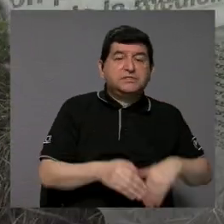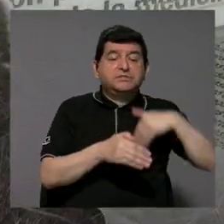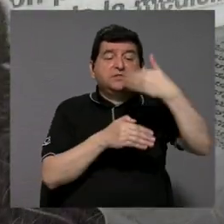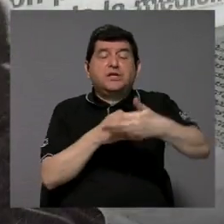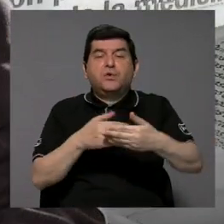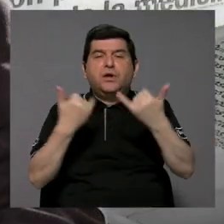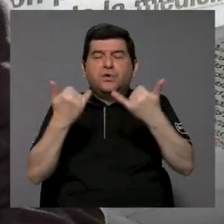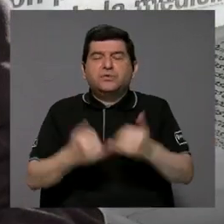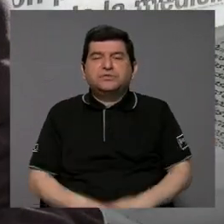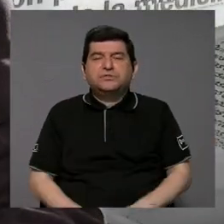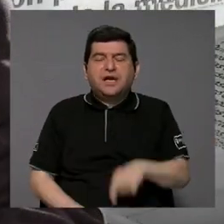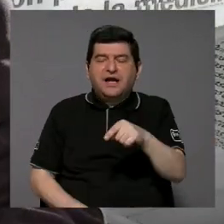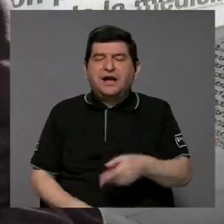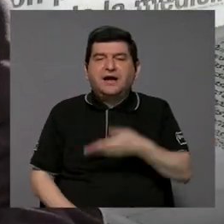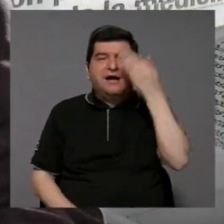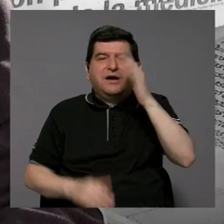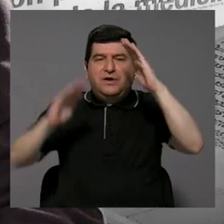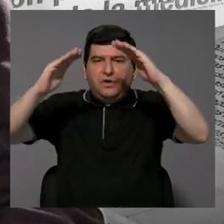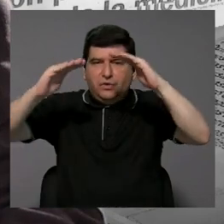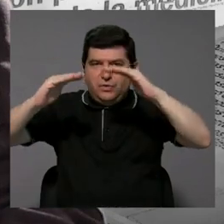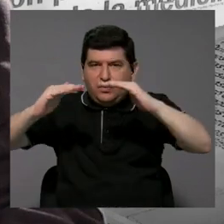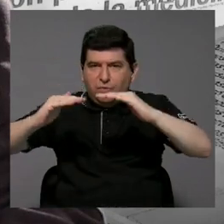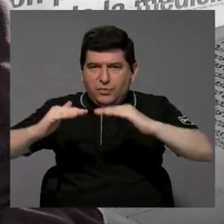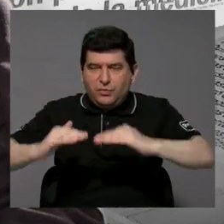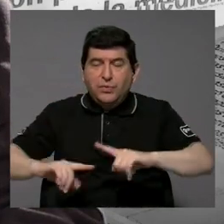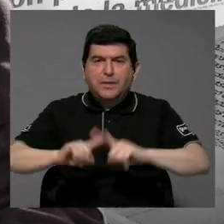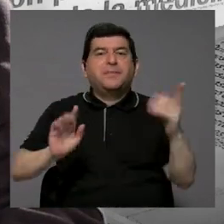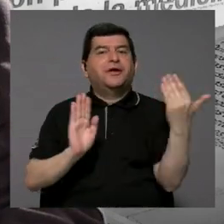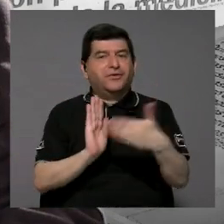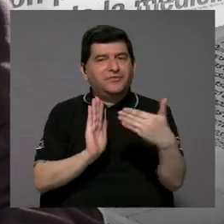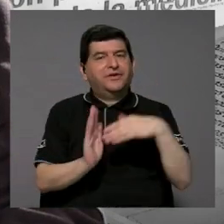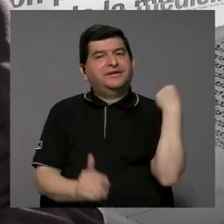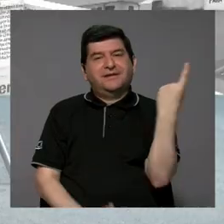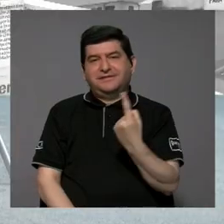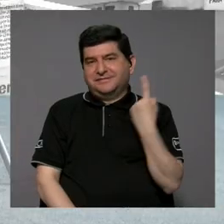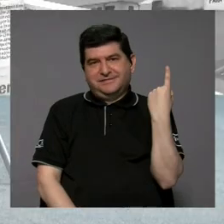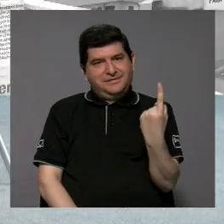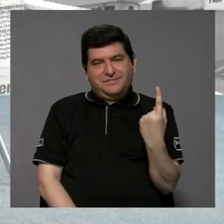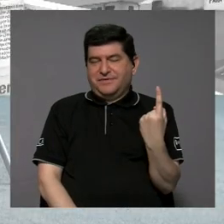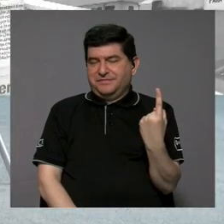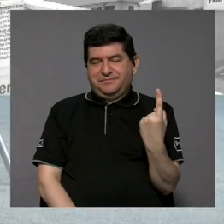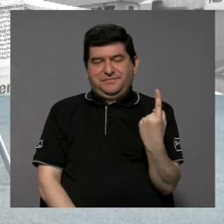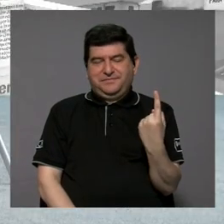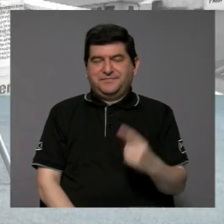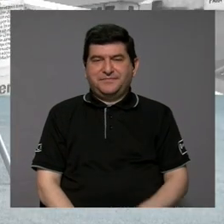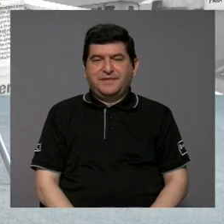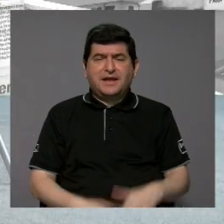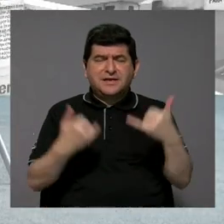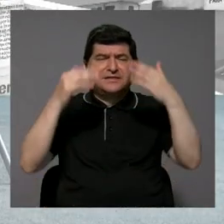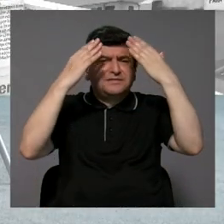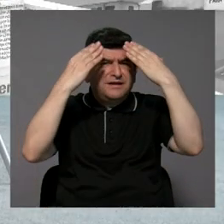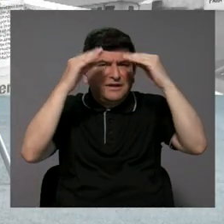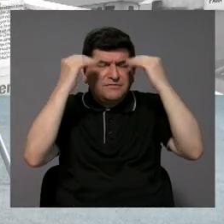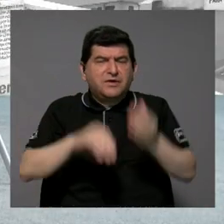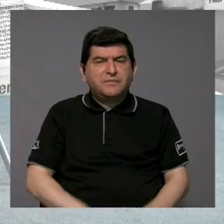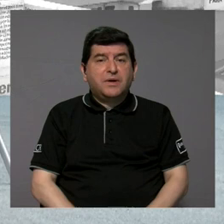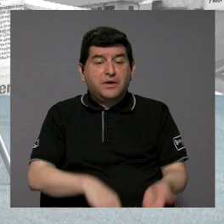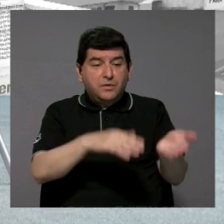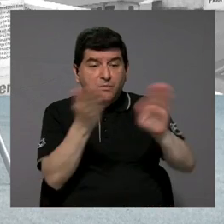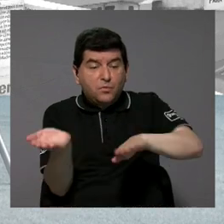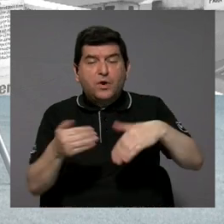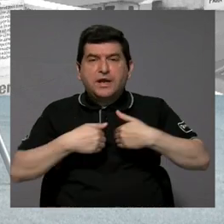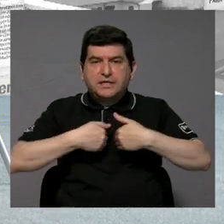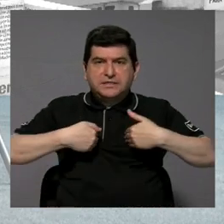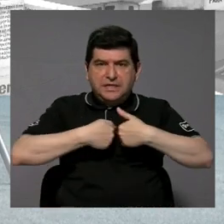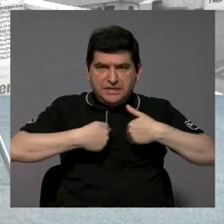la incidencia. Pero siempre se afectan, ¿verdad? Porque han reportado también muerte de animales